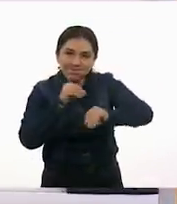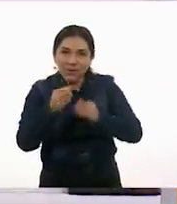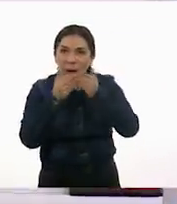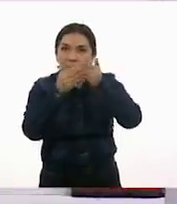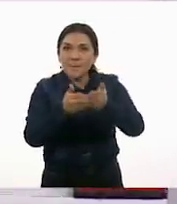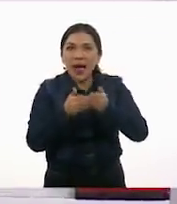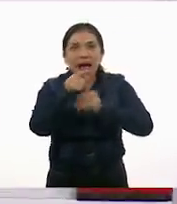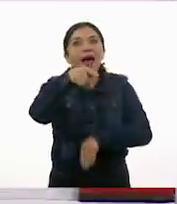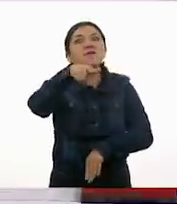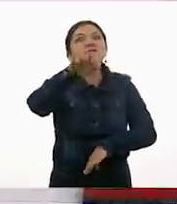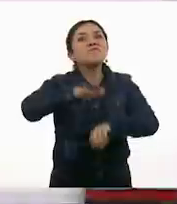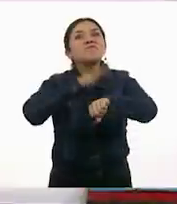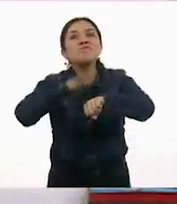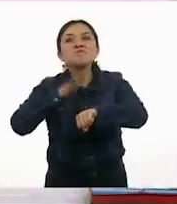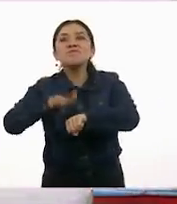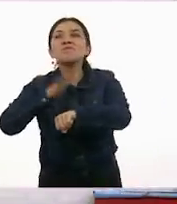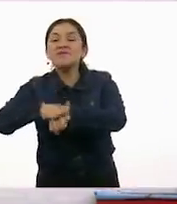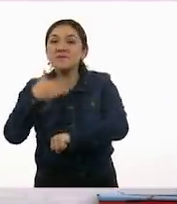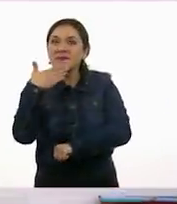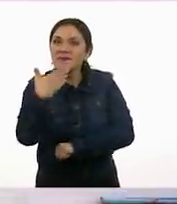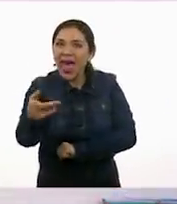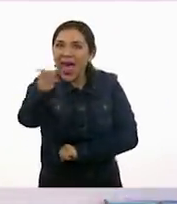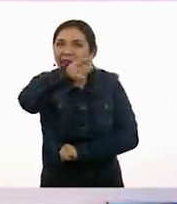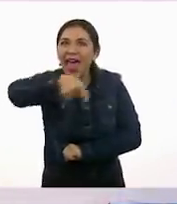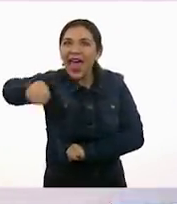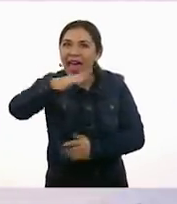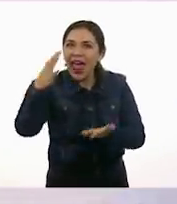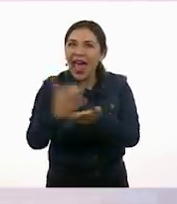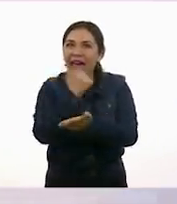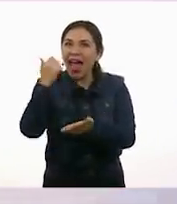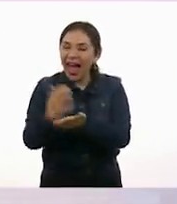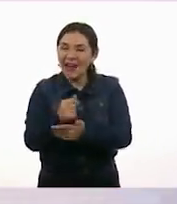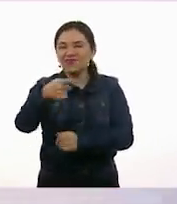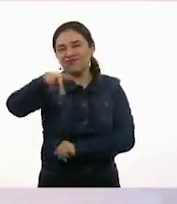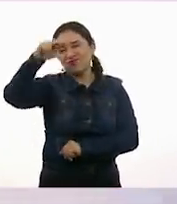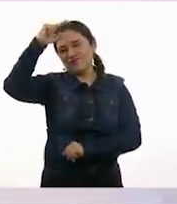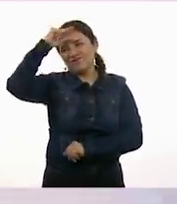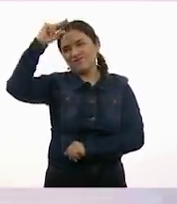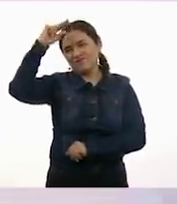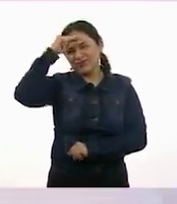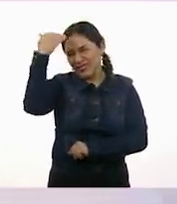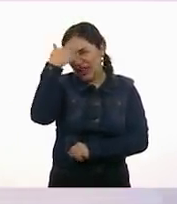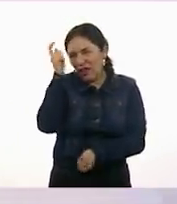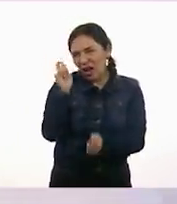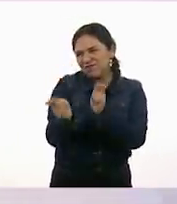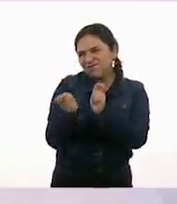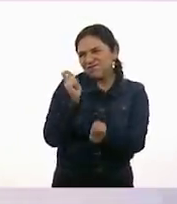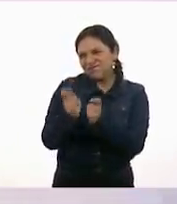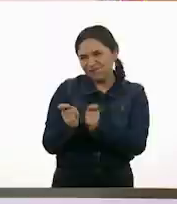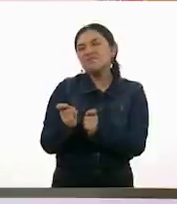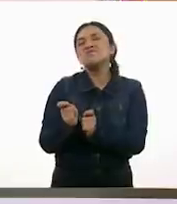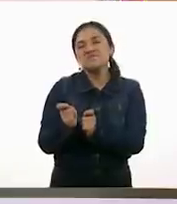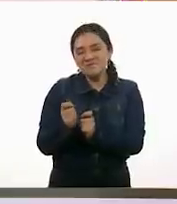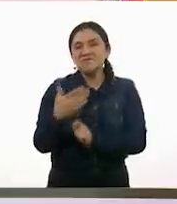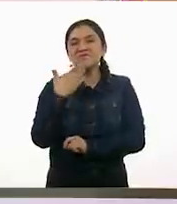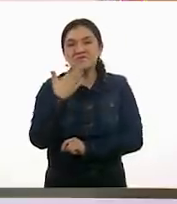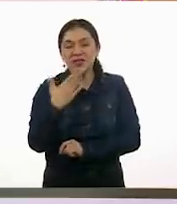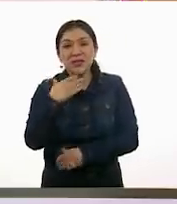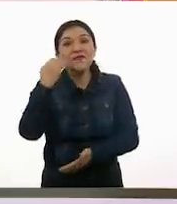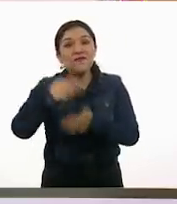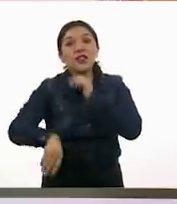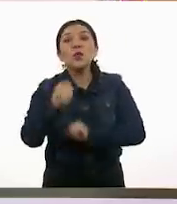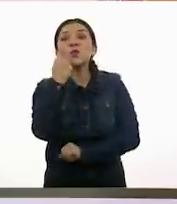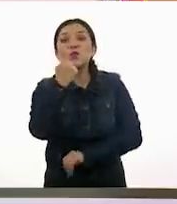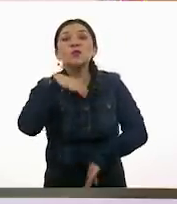Algunos ya lo tienen completo. Ya te ganaron algunos, Alexia. vamos? Es que ya son expertas y expertos en el tangram. Claro. Ya nada más te falta